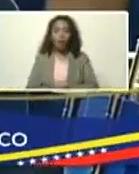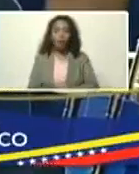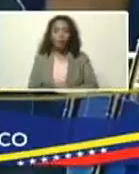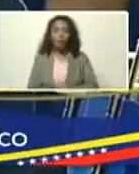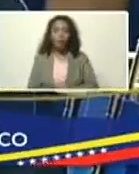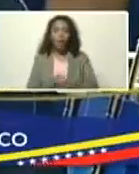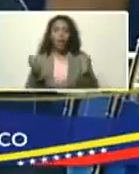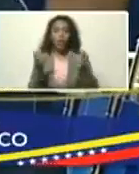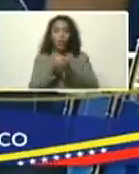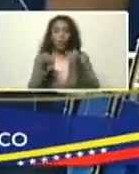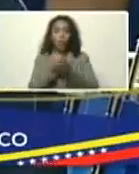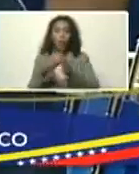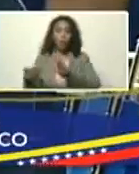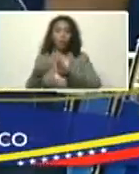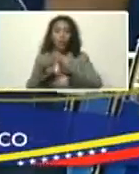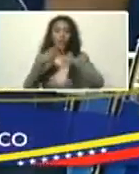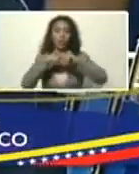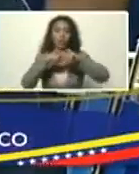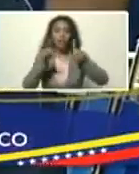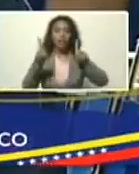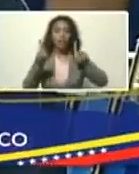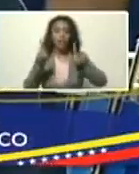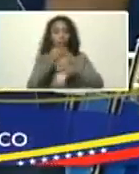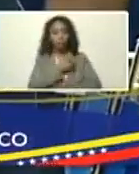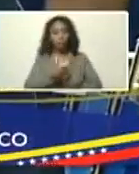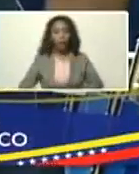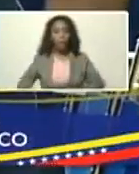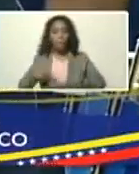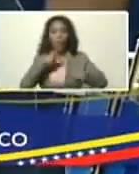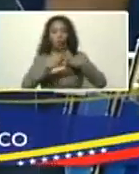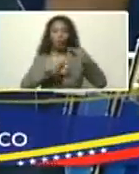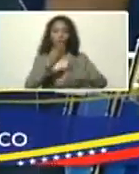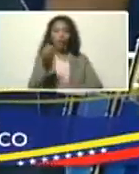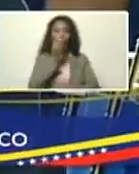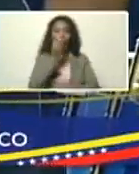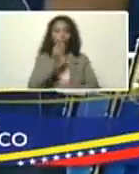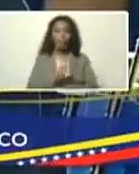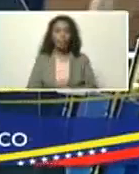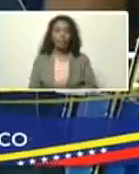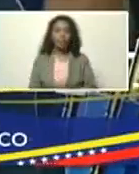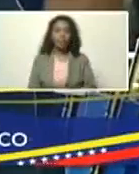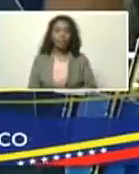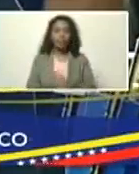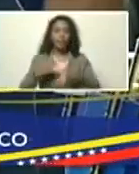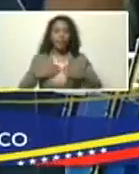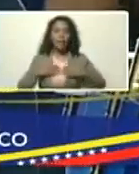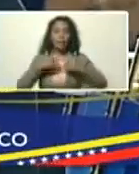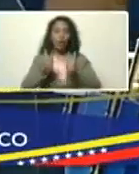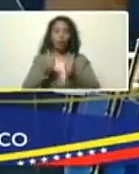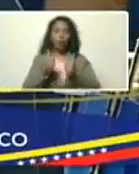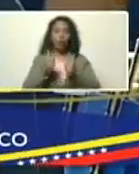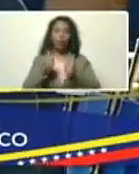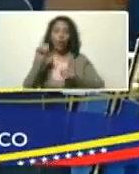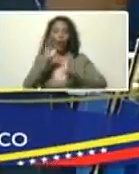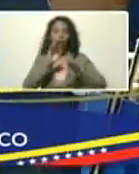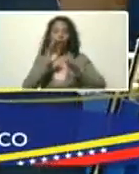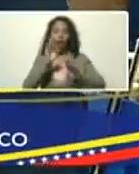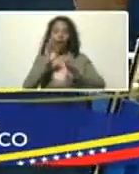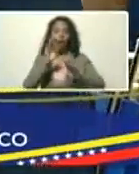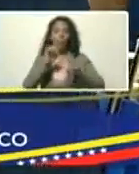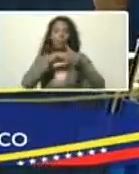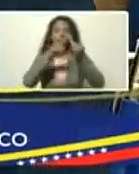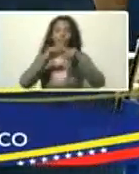los sectores afectados, además de la biodiversidad, presidente, la producción de alimentos, la salud, la biodiversidad,